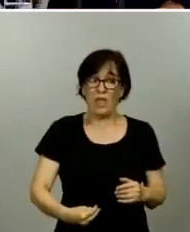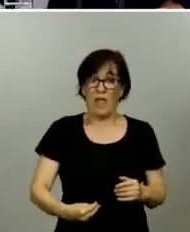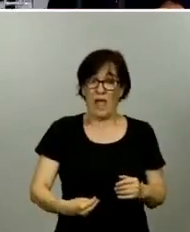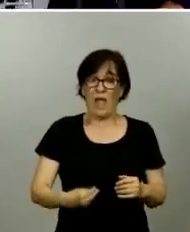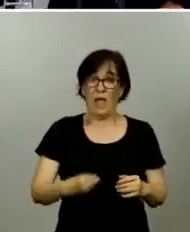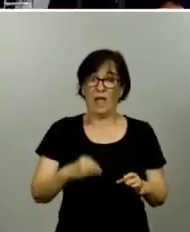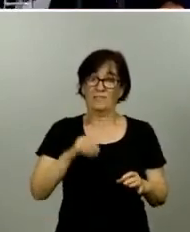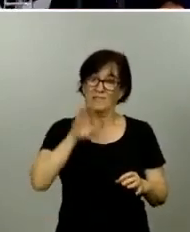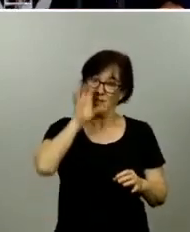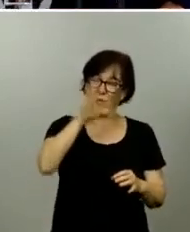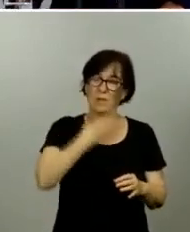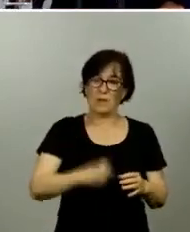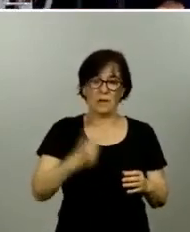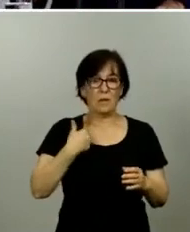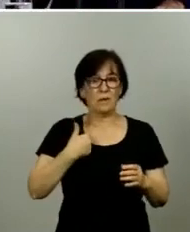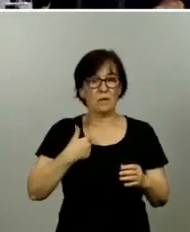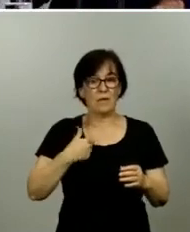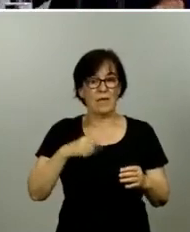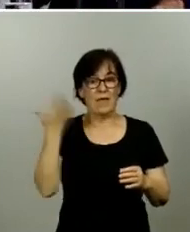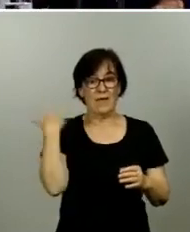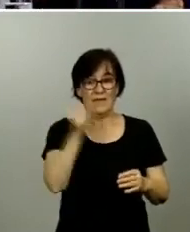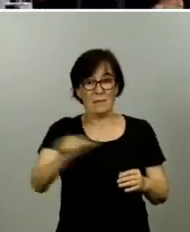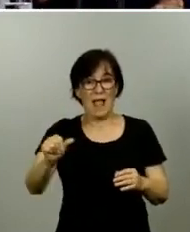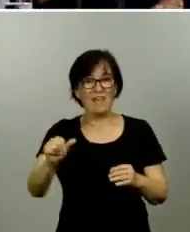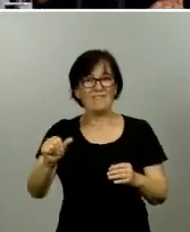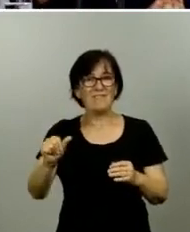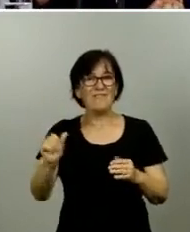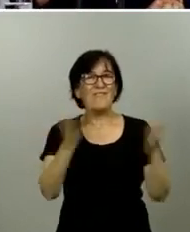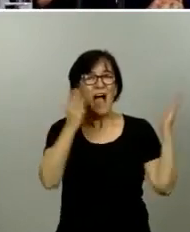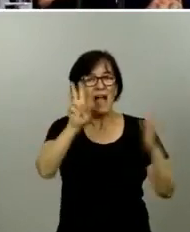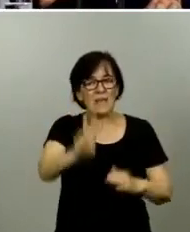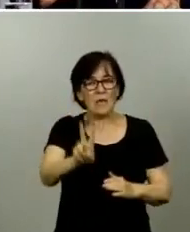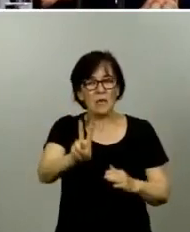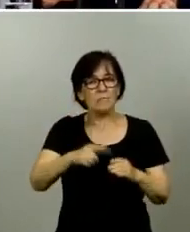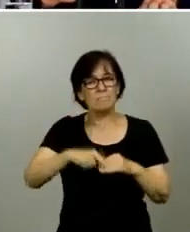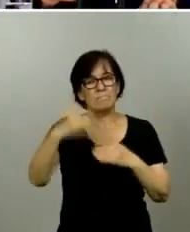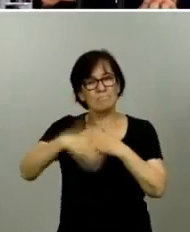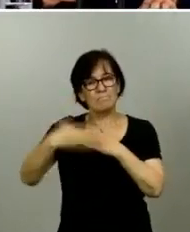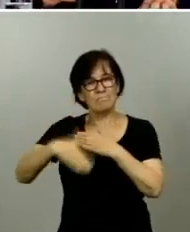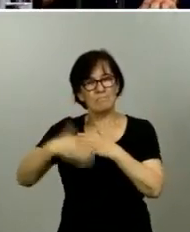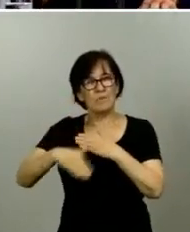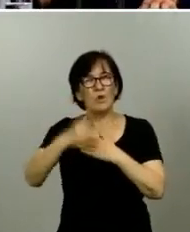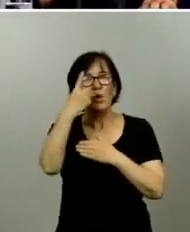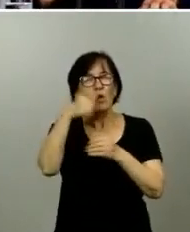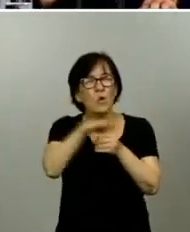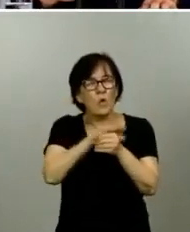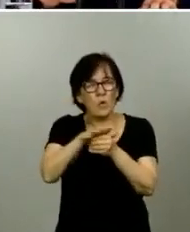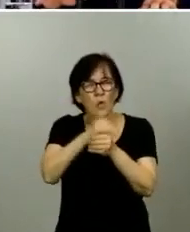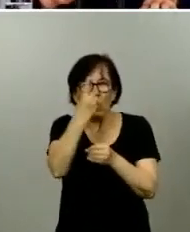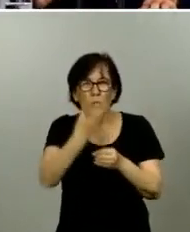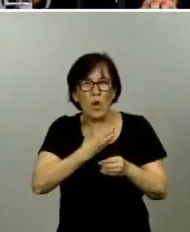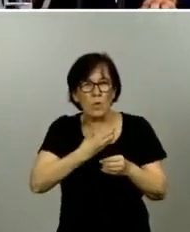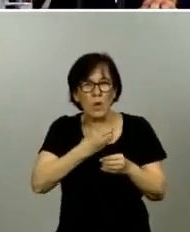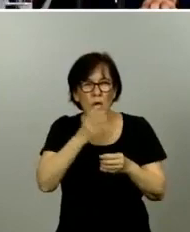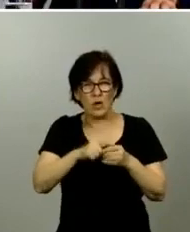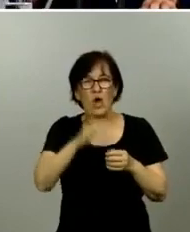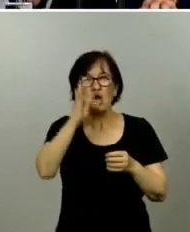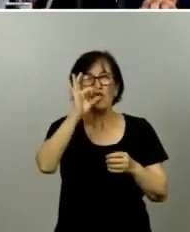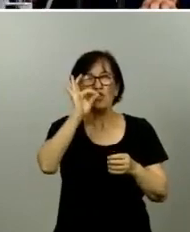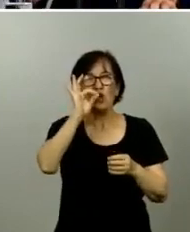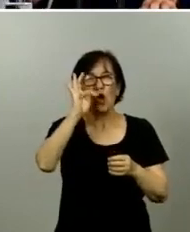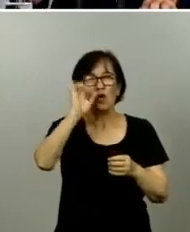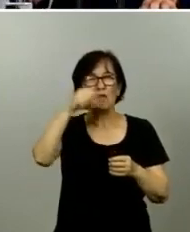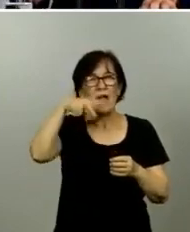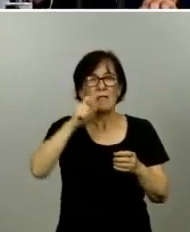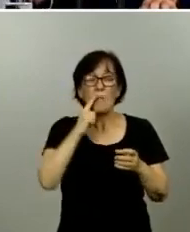que pasó la semana pasada fase 2, se había restringido el pase a fase 2 a un municipio concreto, el municipio de Totana, por un pequeño